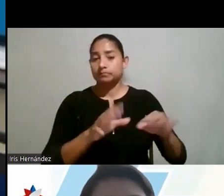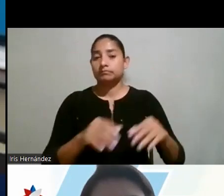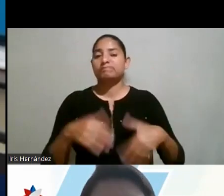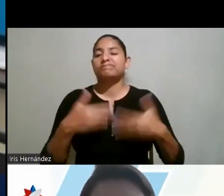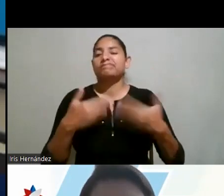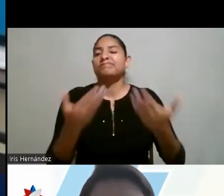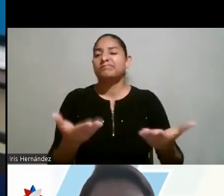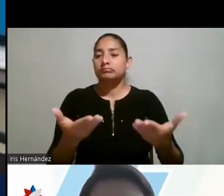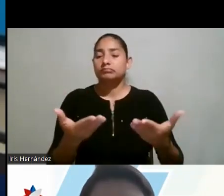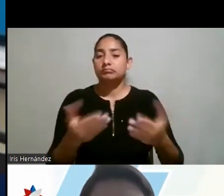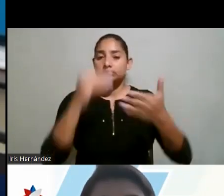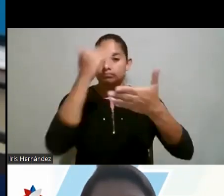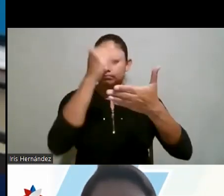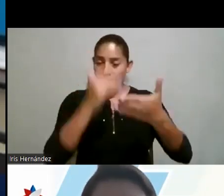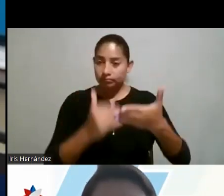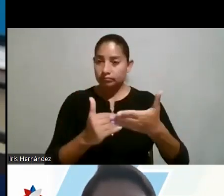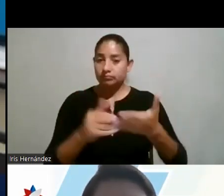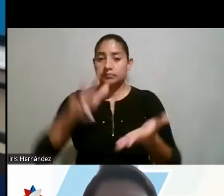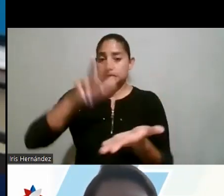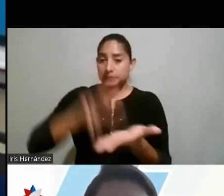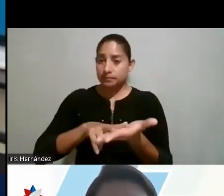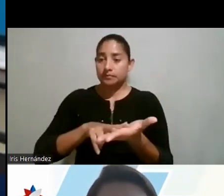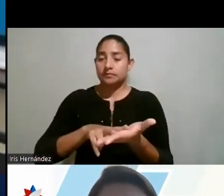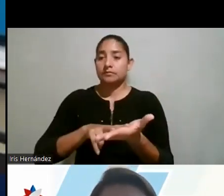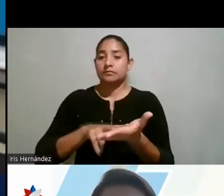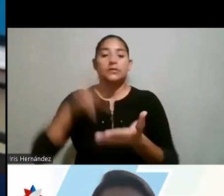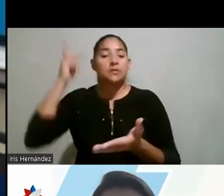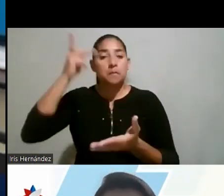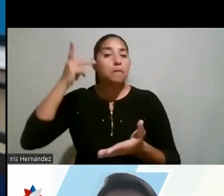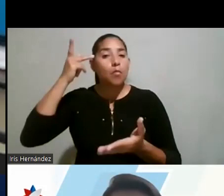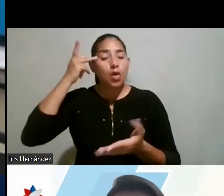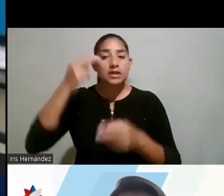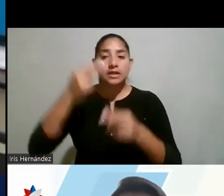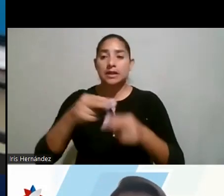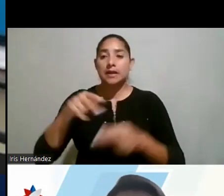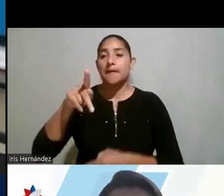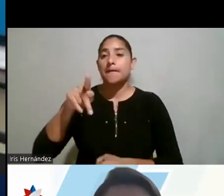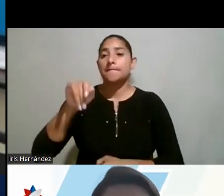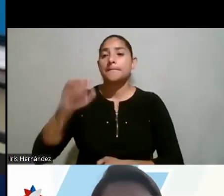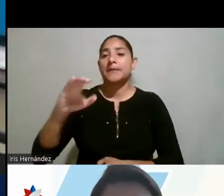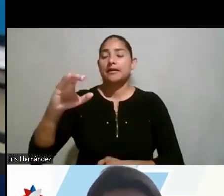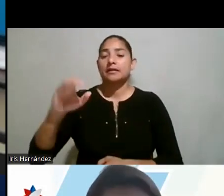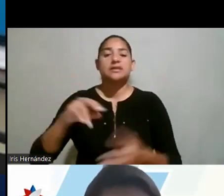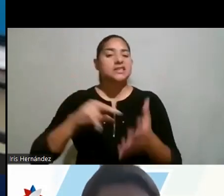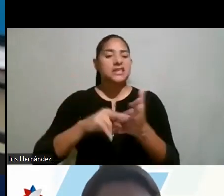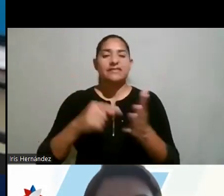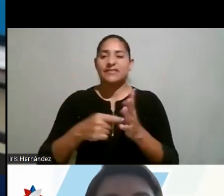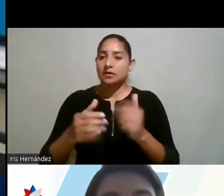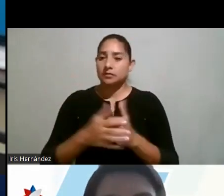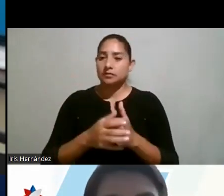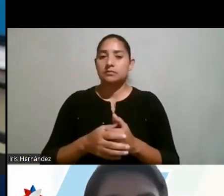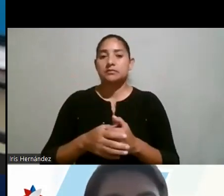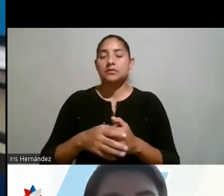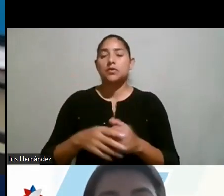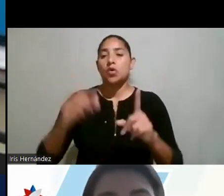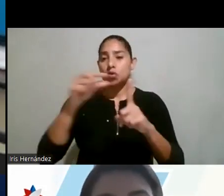dejó formulada, aprobada, una política que llamamos PICTI, que es la política, un nombre bastante largo,